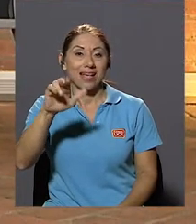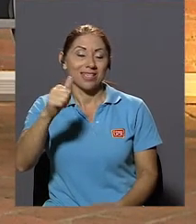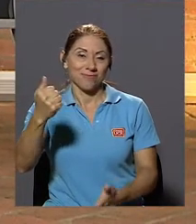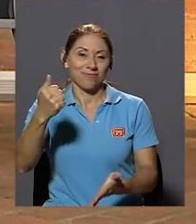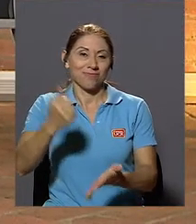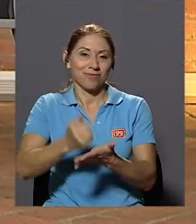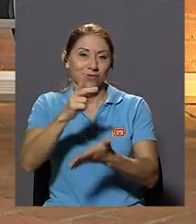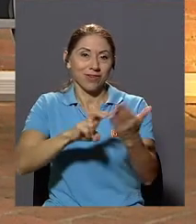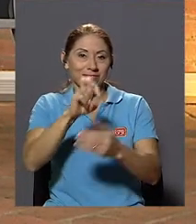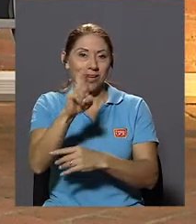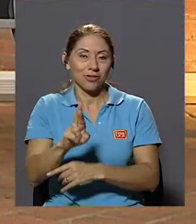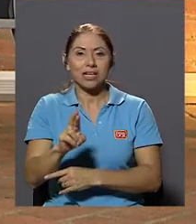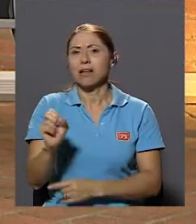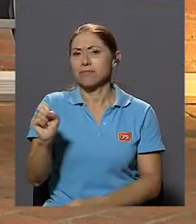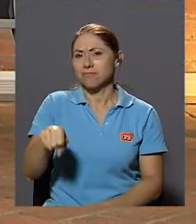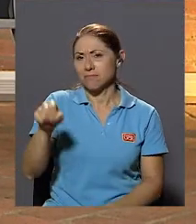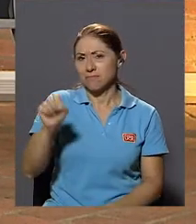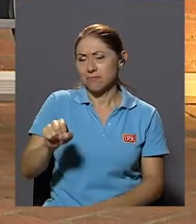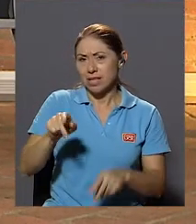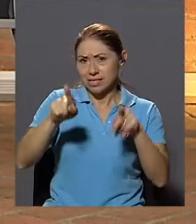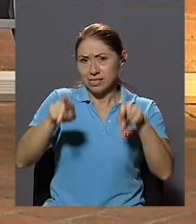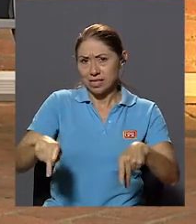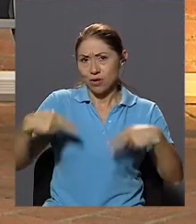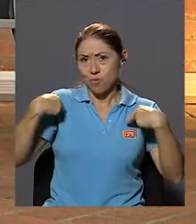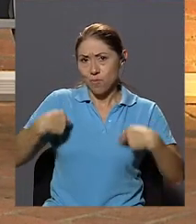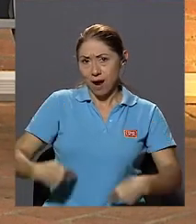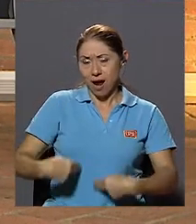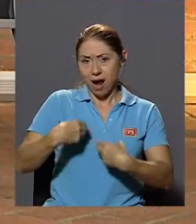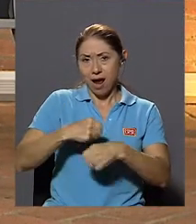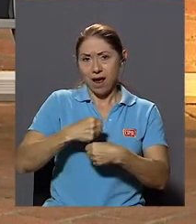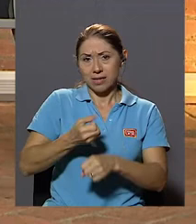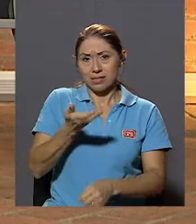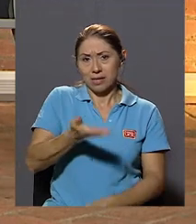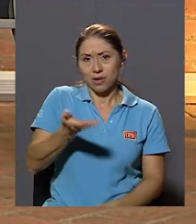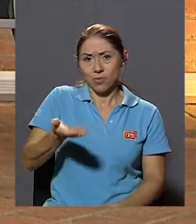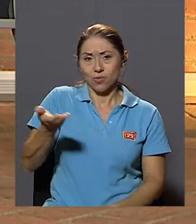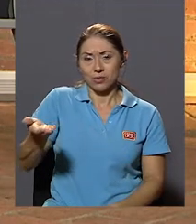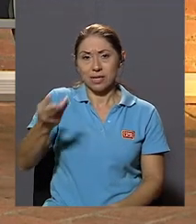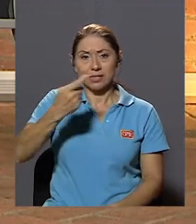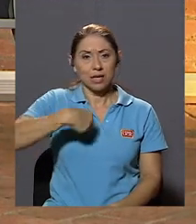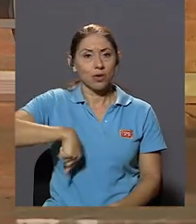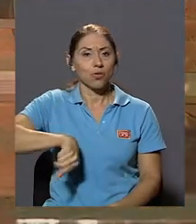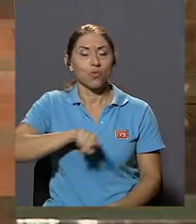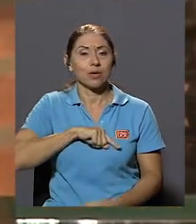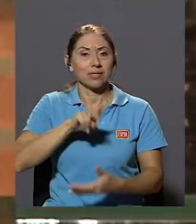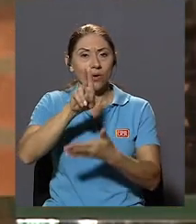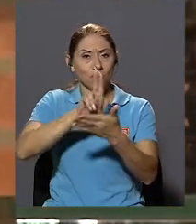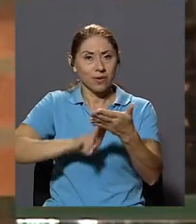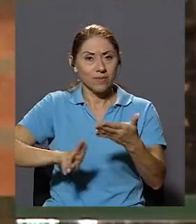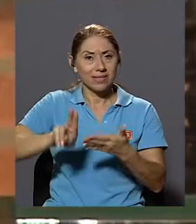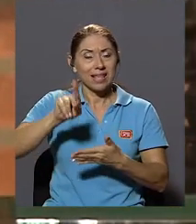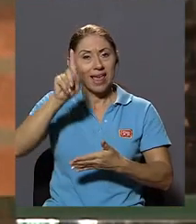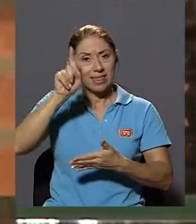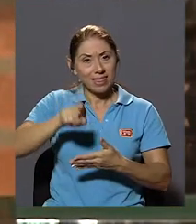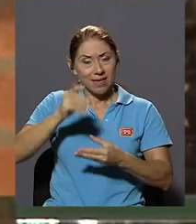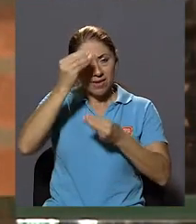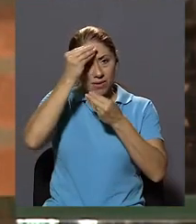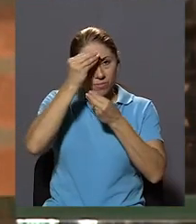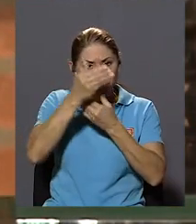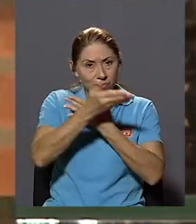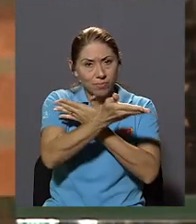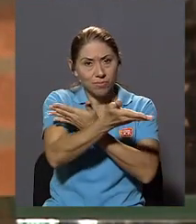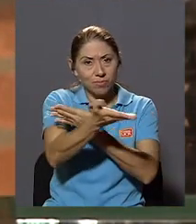humano Es un Hacedor De cosas Y Nuestra universidad Tiene que Tiene Transmitirle A nuestros